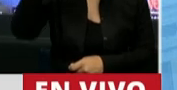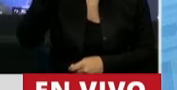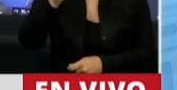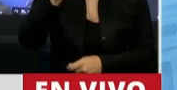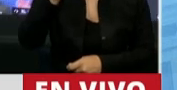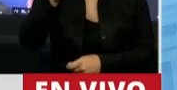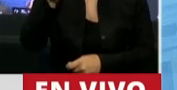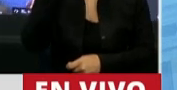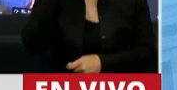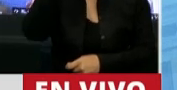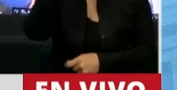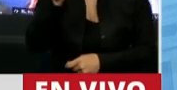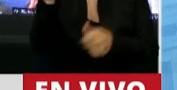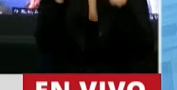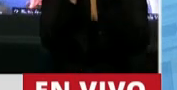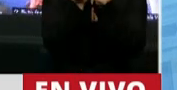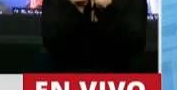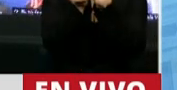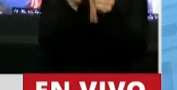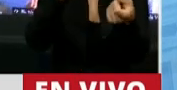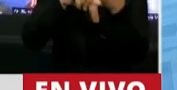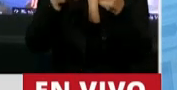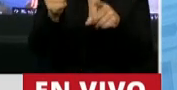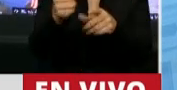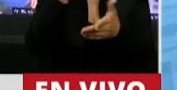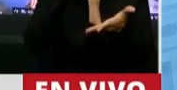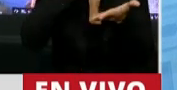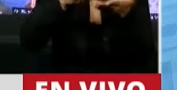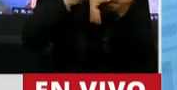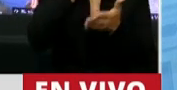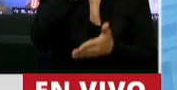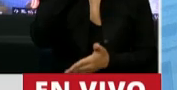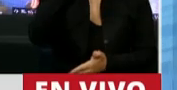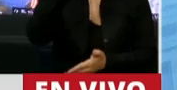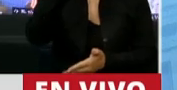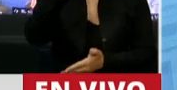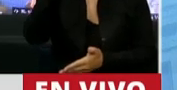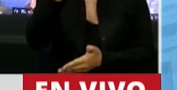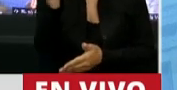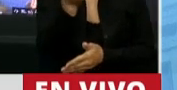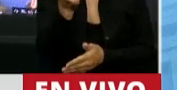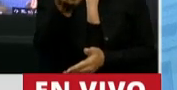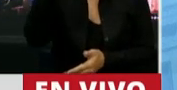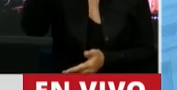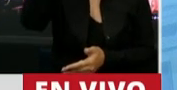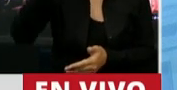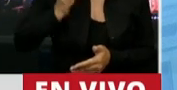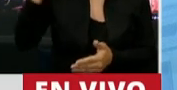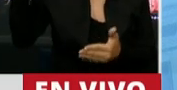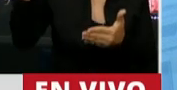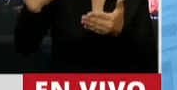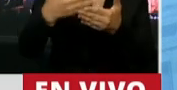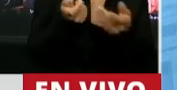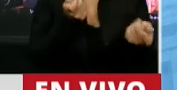quien con su esposa, Claudia Ledesma Abdala, la senadora, hace 15 años controlan la